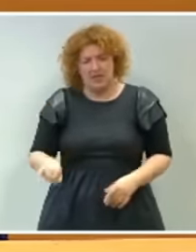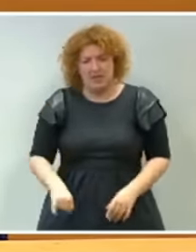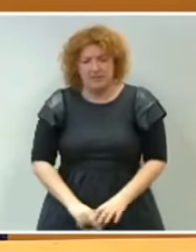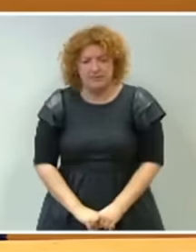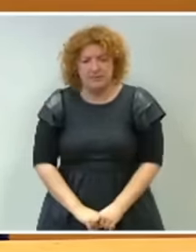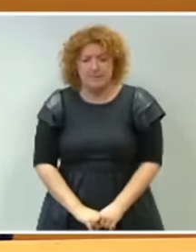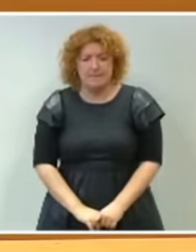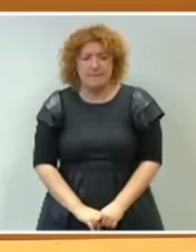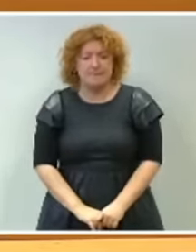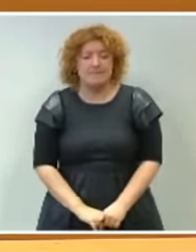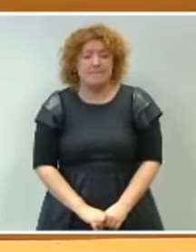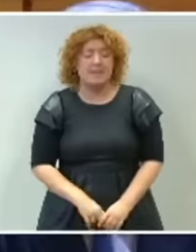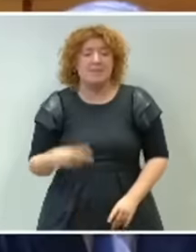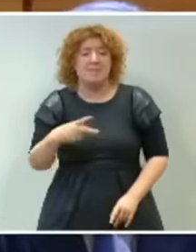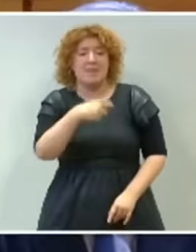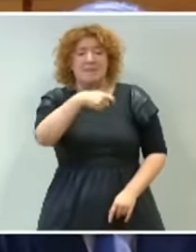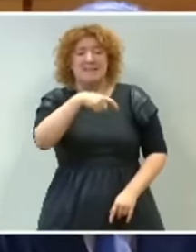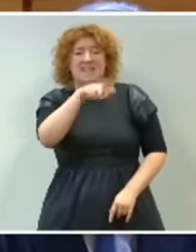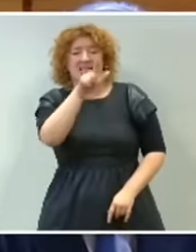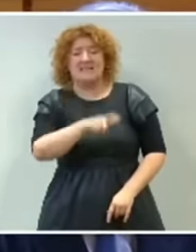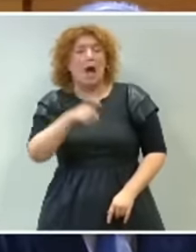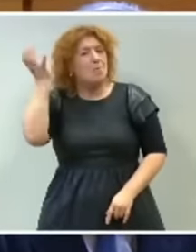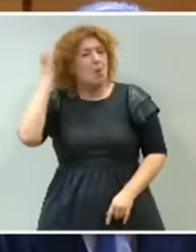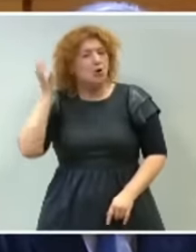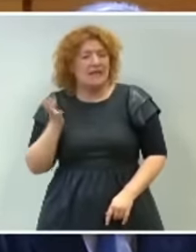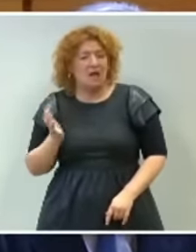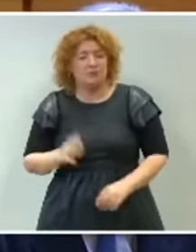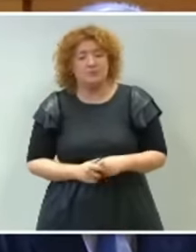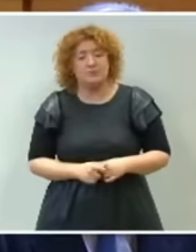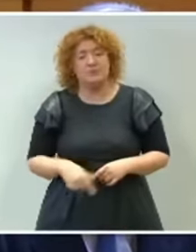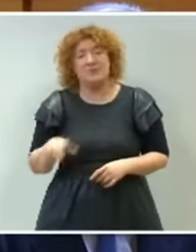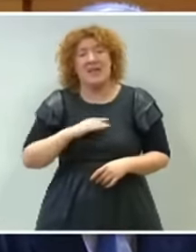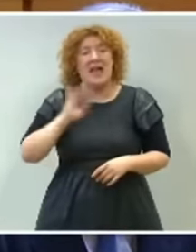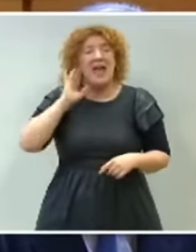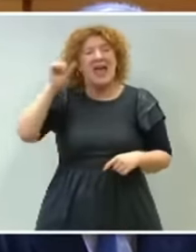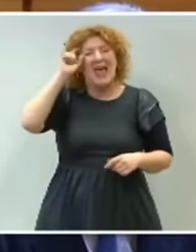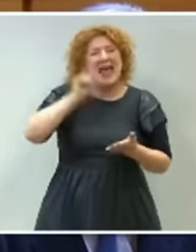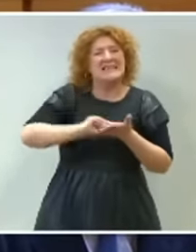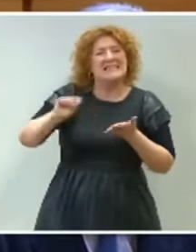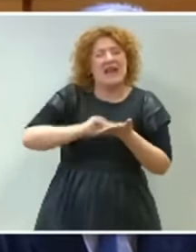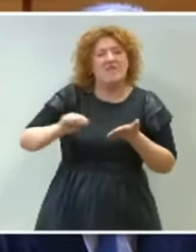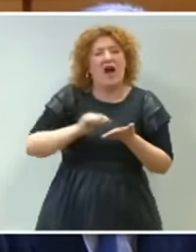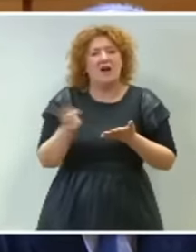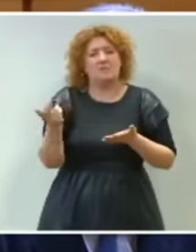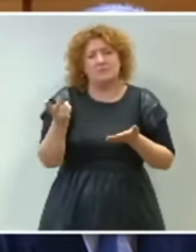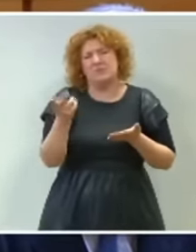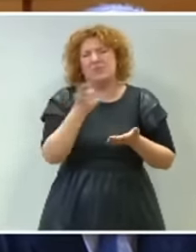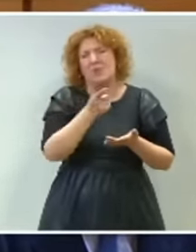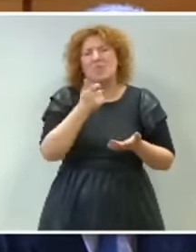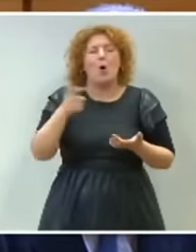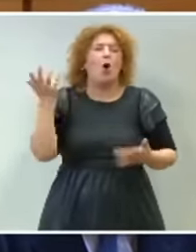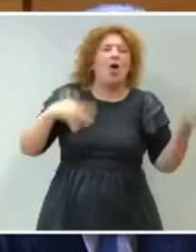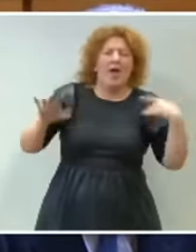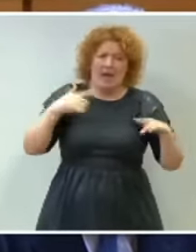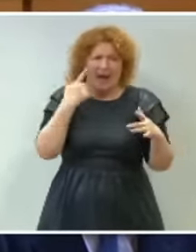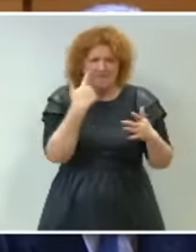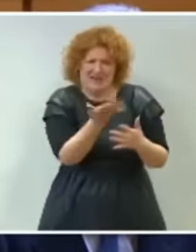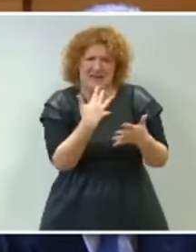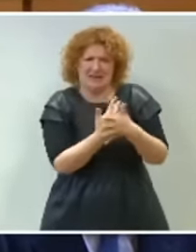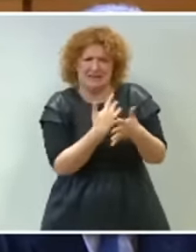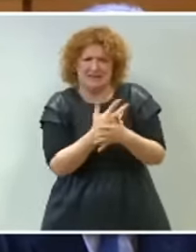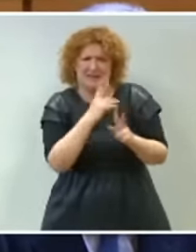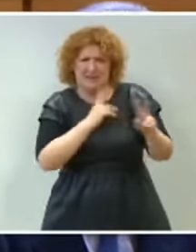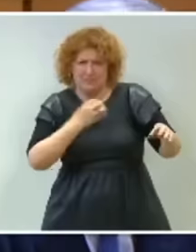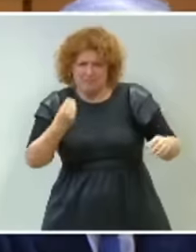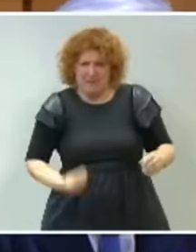Montero, espero que hoy usted, a diferencia del señor Escrivá, no dé la espantada por respuesta. Usted mintió revelando